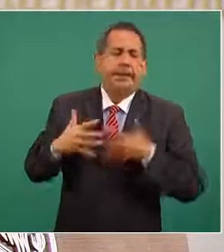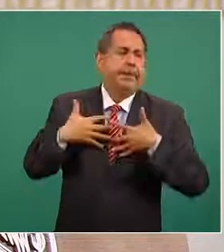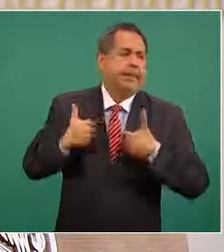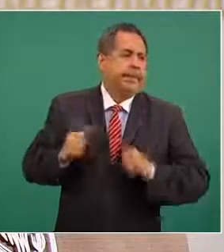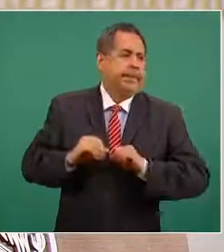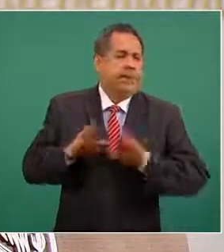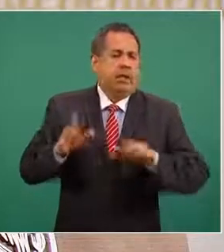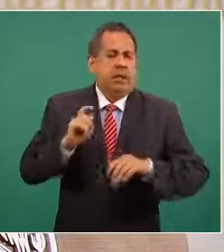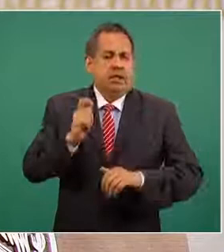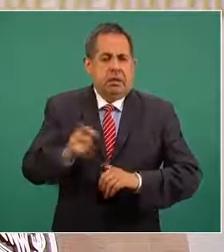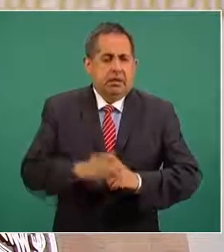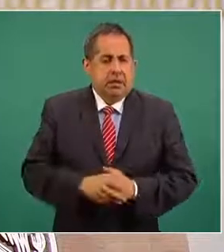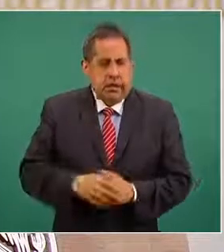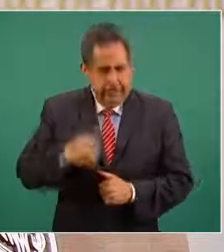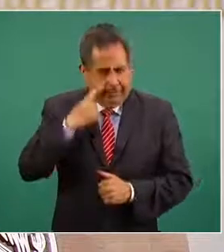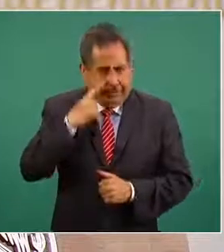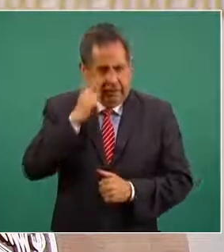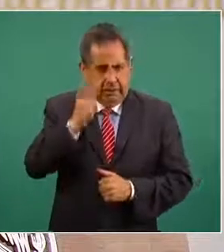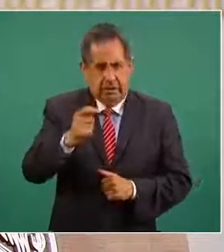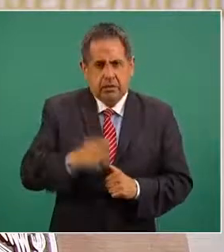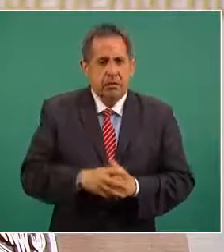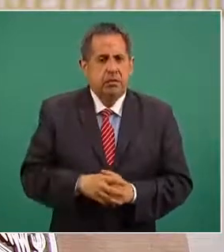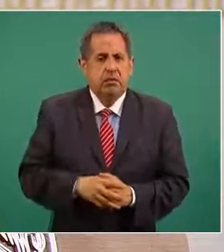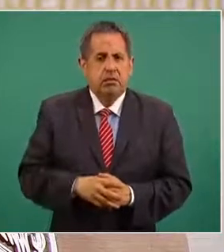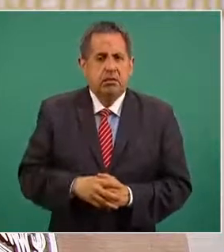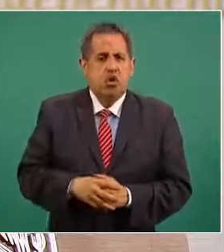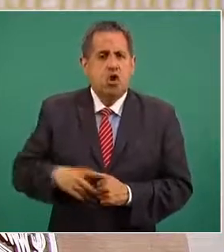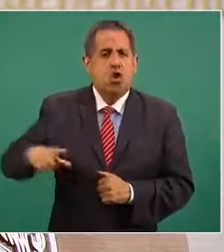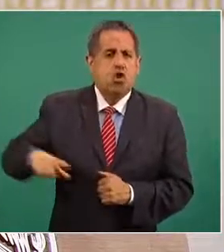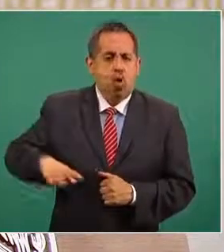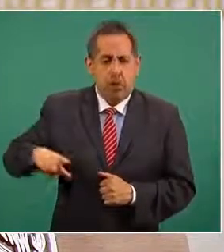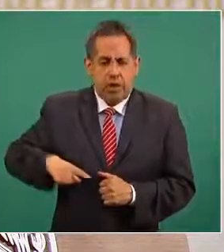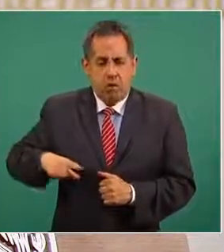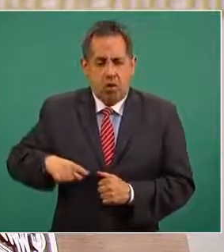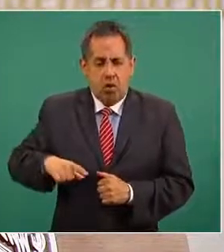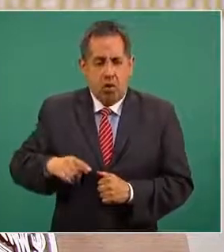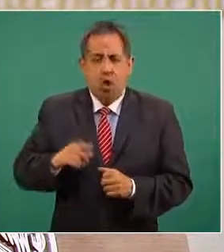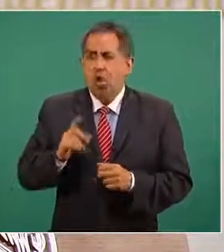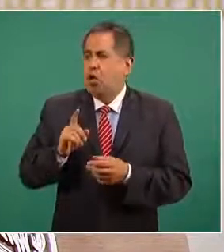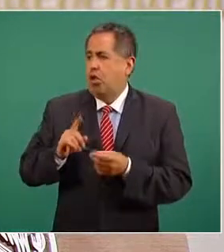un gobierno sin autoridad moral